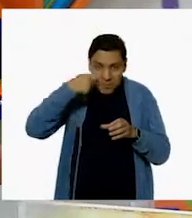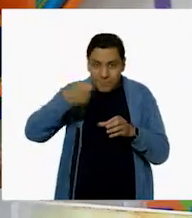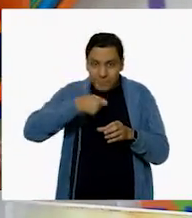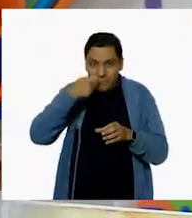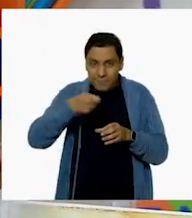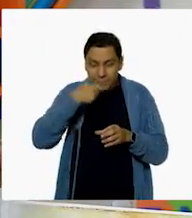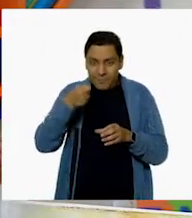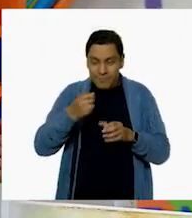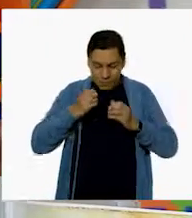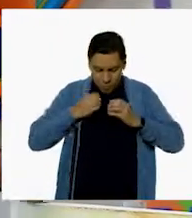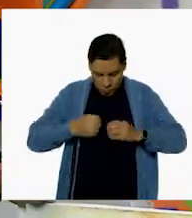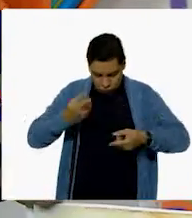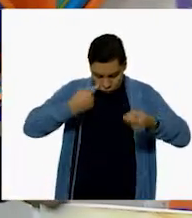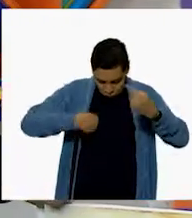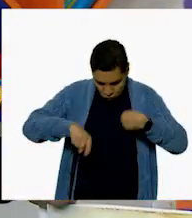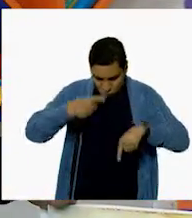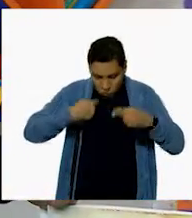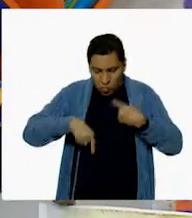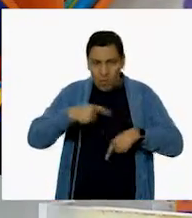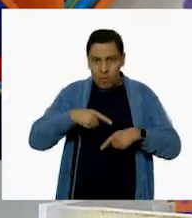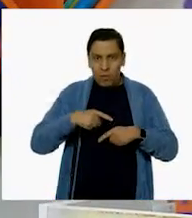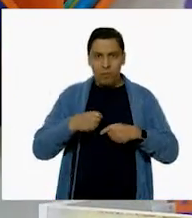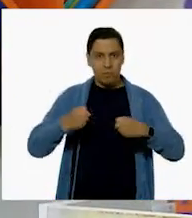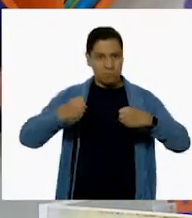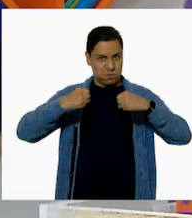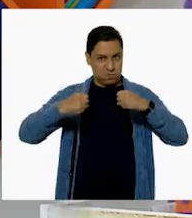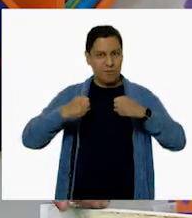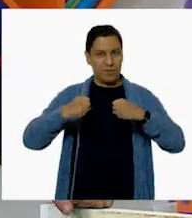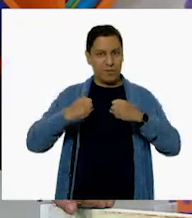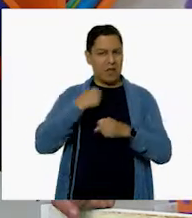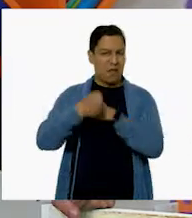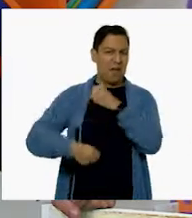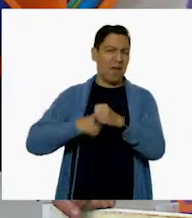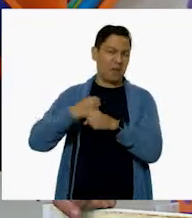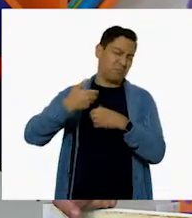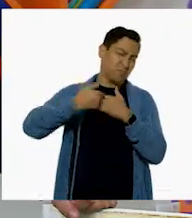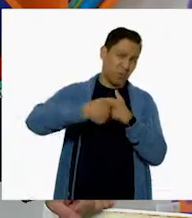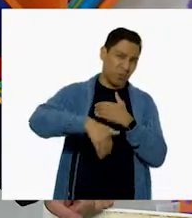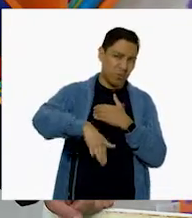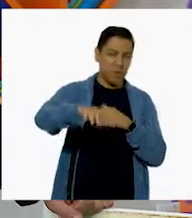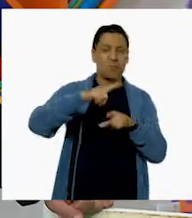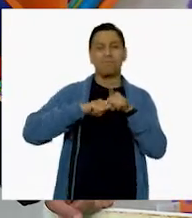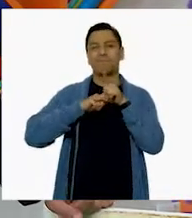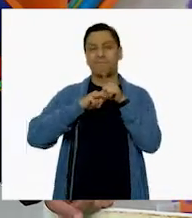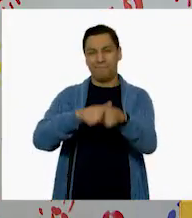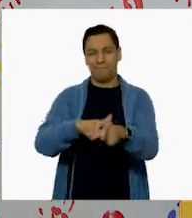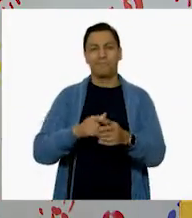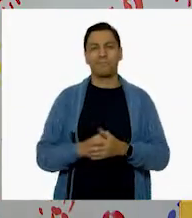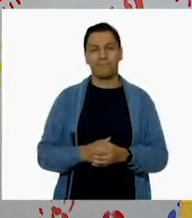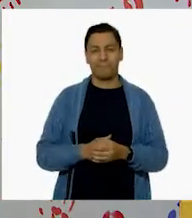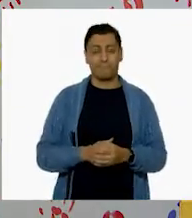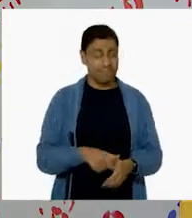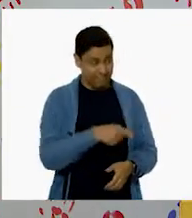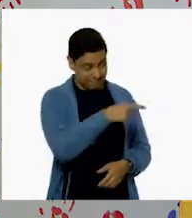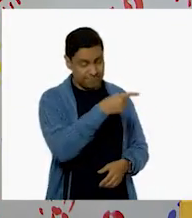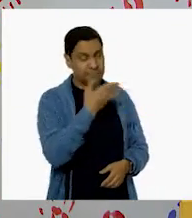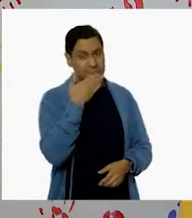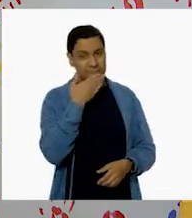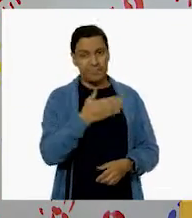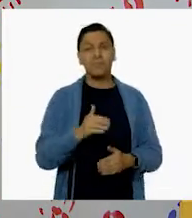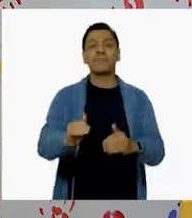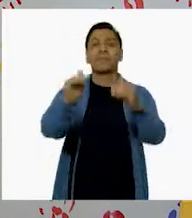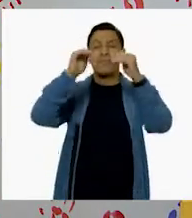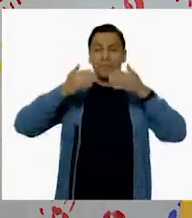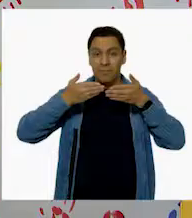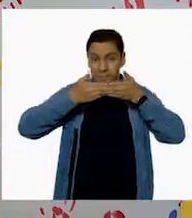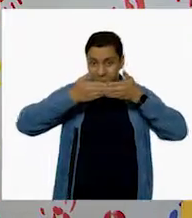así mantenemos nuestro cuerpo. Y, bueno, y duramos muchísimos años más. Ajá, exacto. Bien dicho. Entonces, vamos con nuestra siguiente